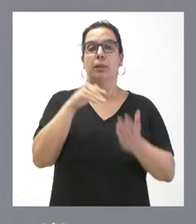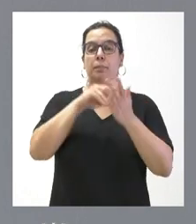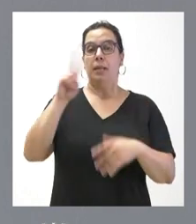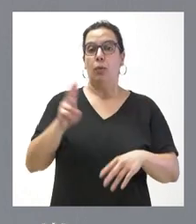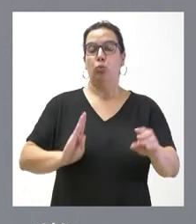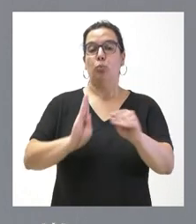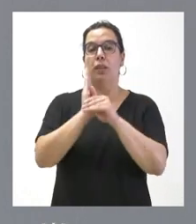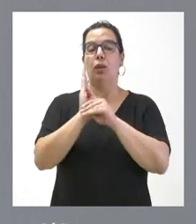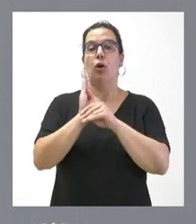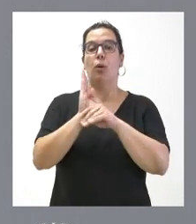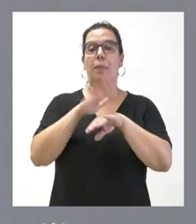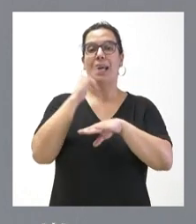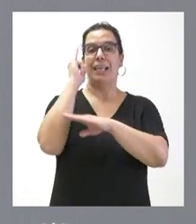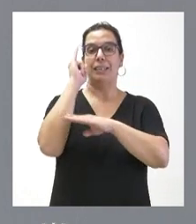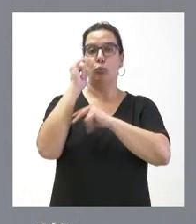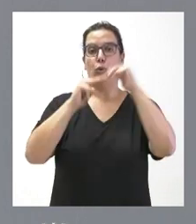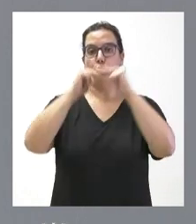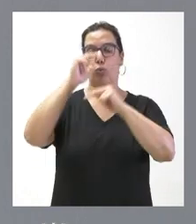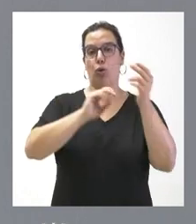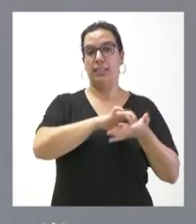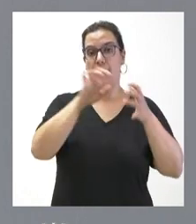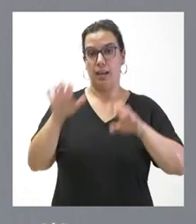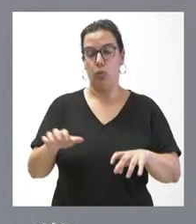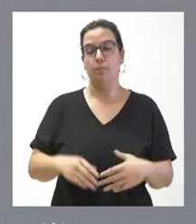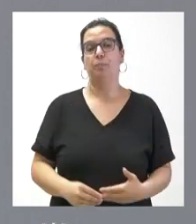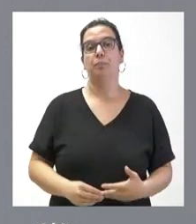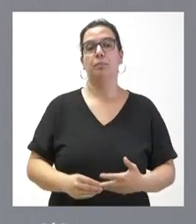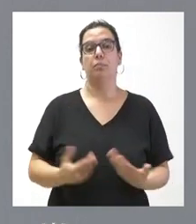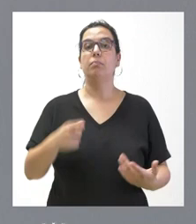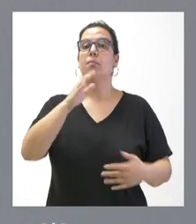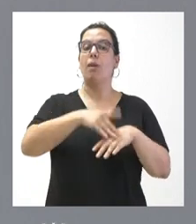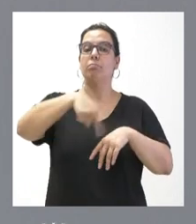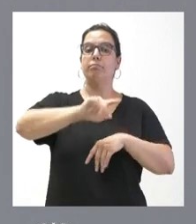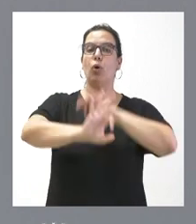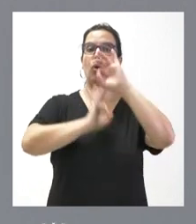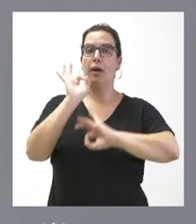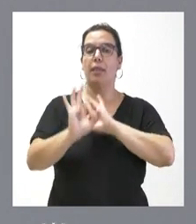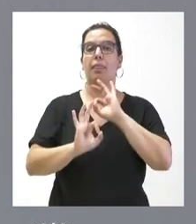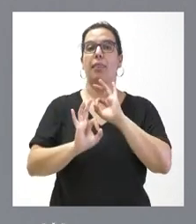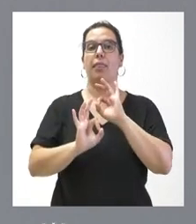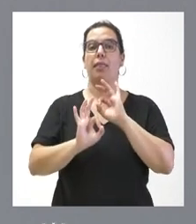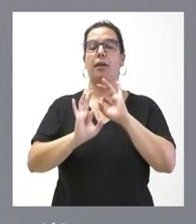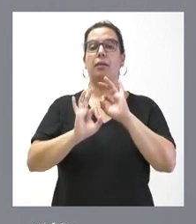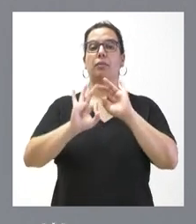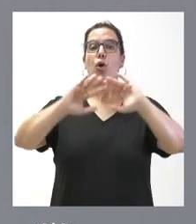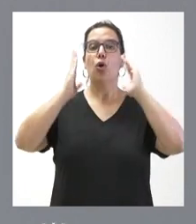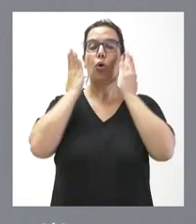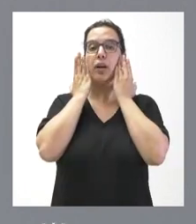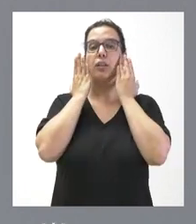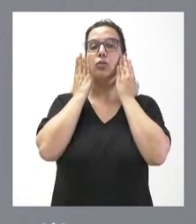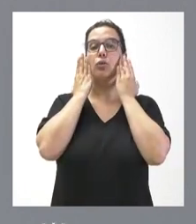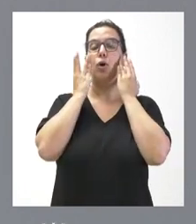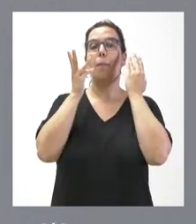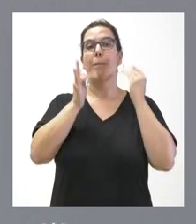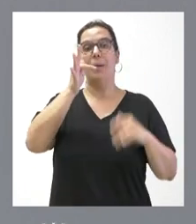subvenciones al Instituto de la Construcción de Castilla y León para la organización del Congreso y los